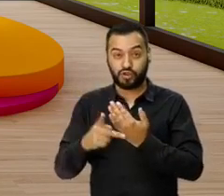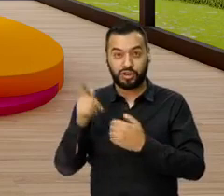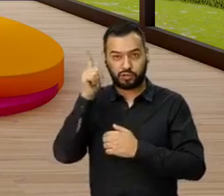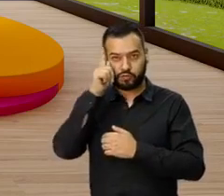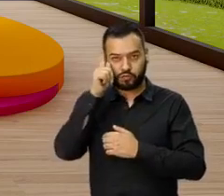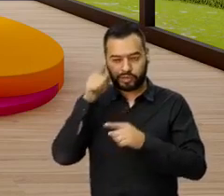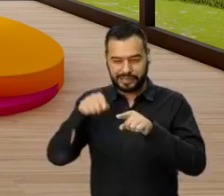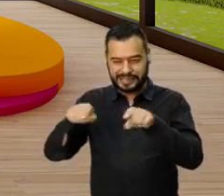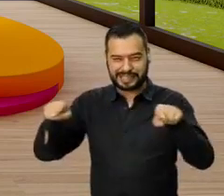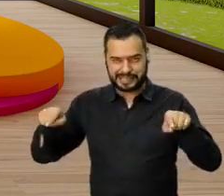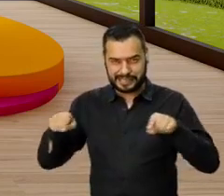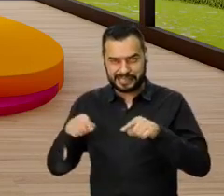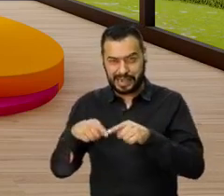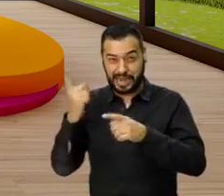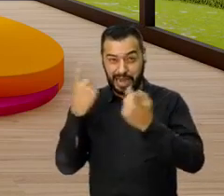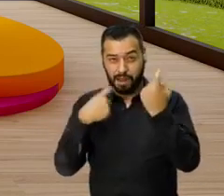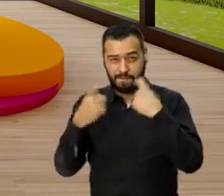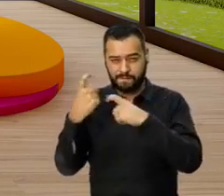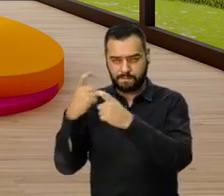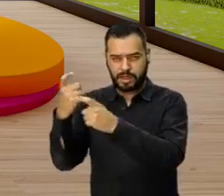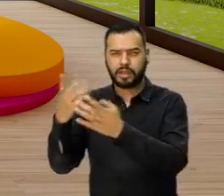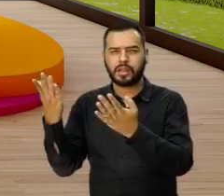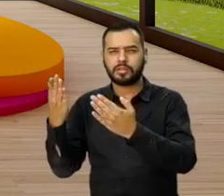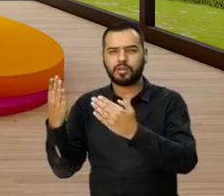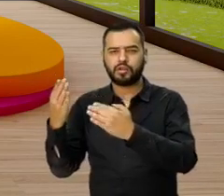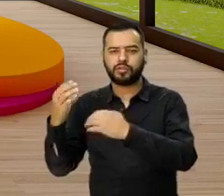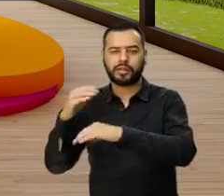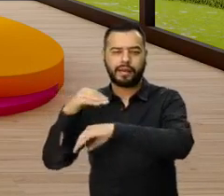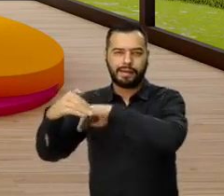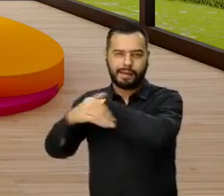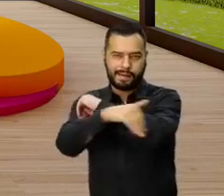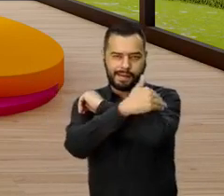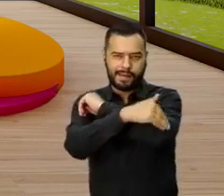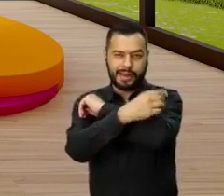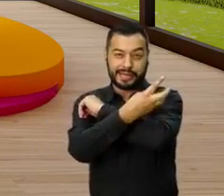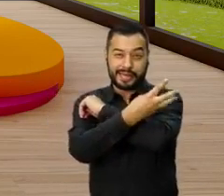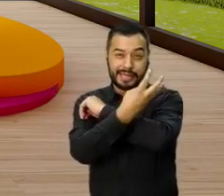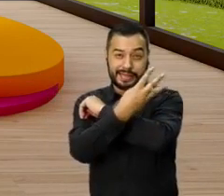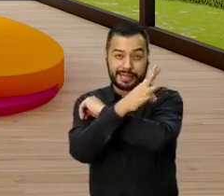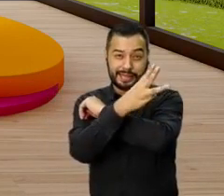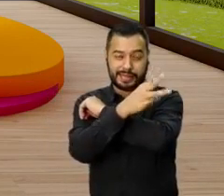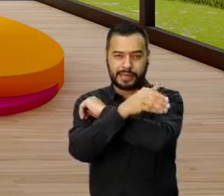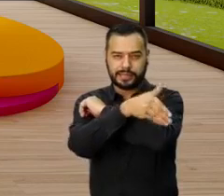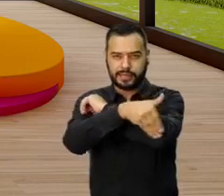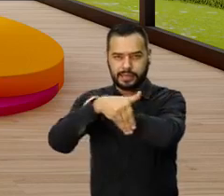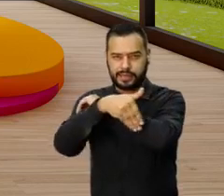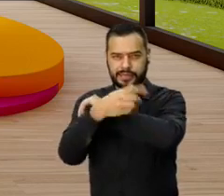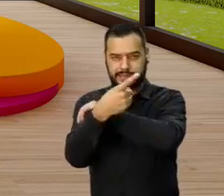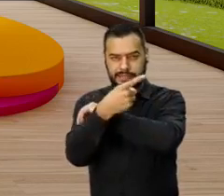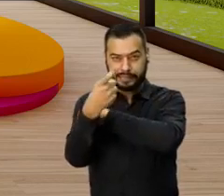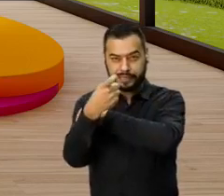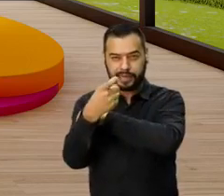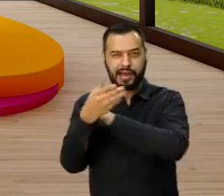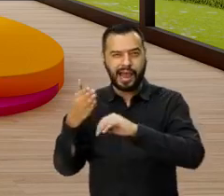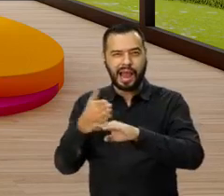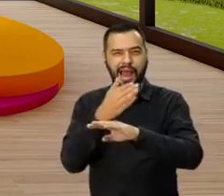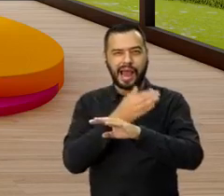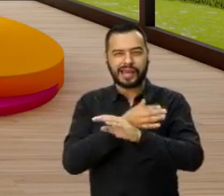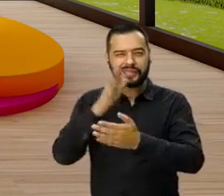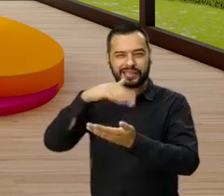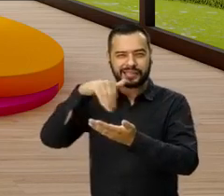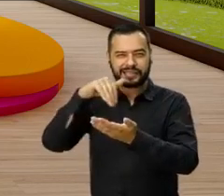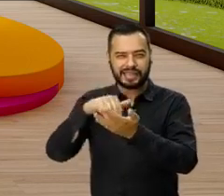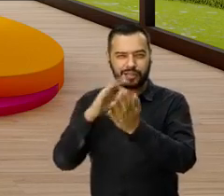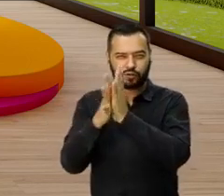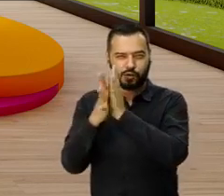en la sala de ventas está ubicada en la calle 13 con calle 100. Antes de llegar al centro comercial